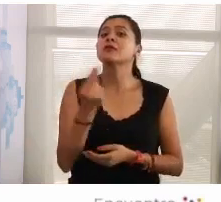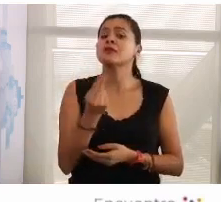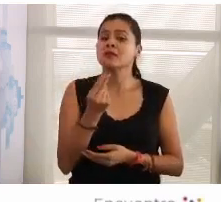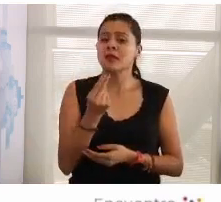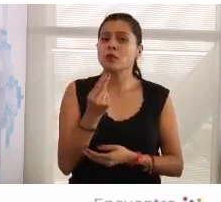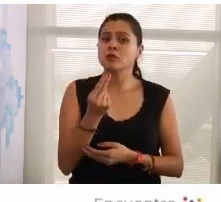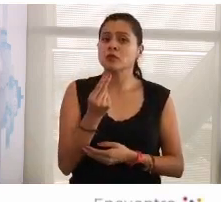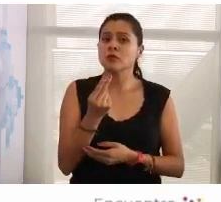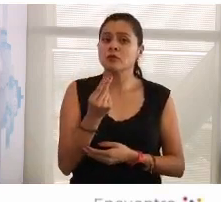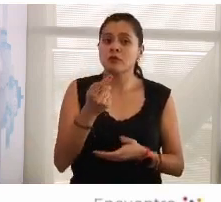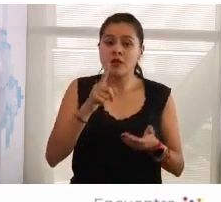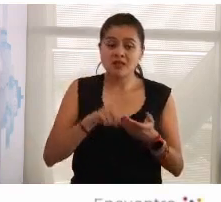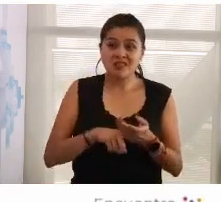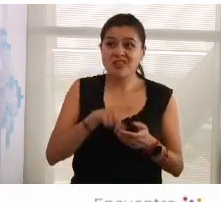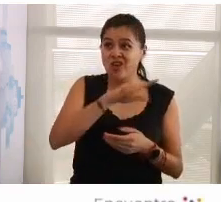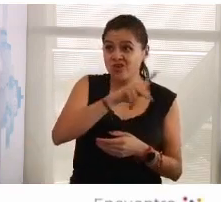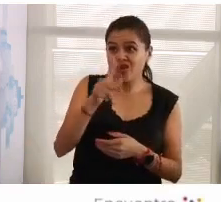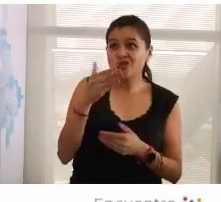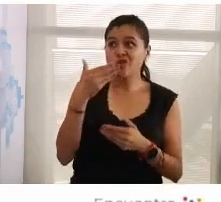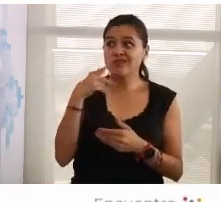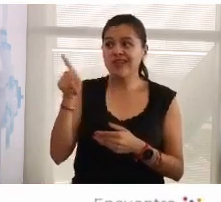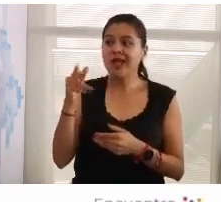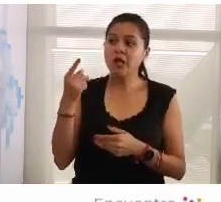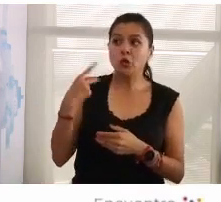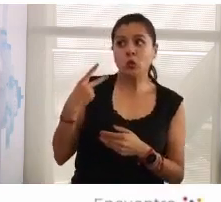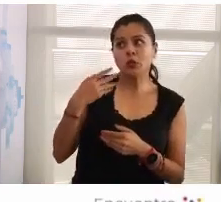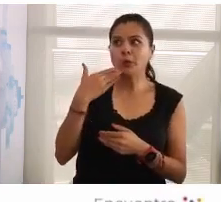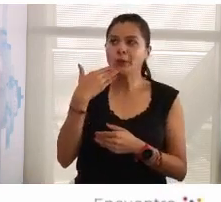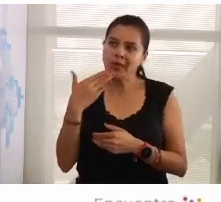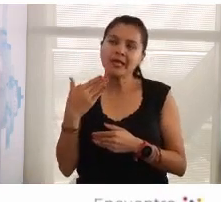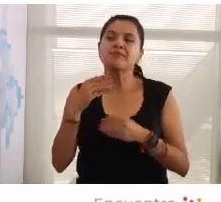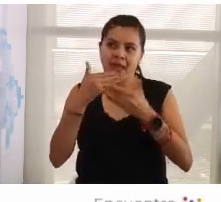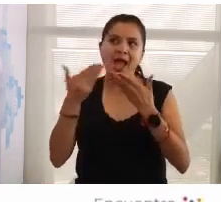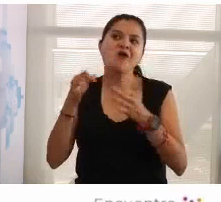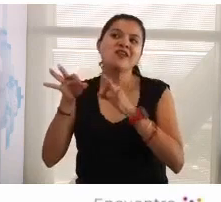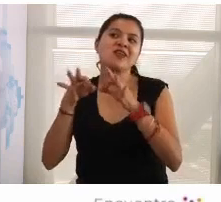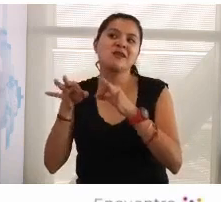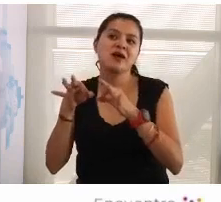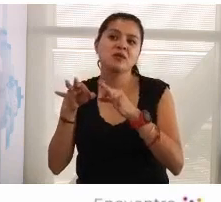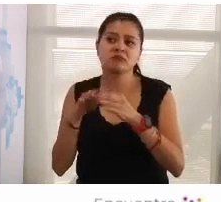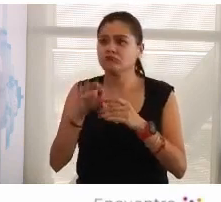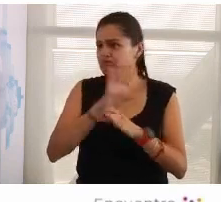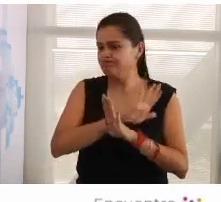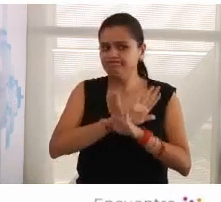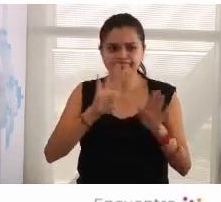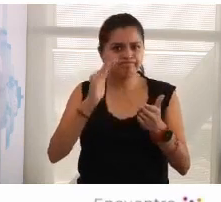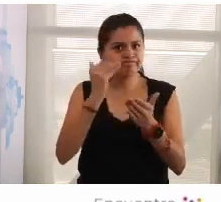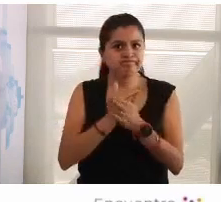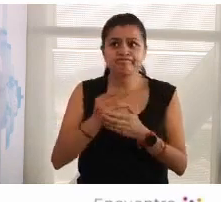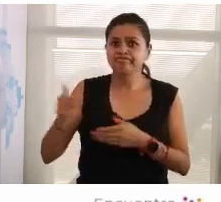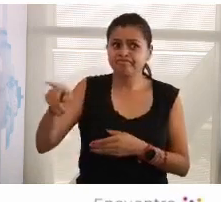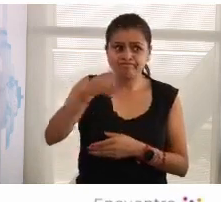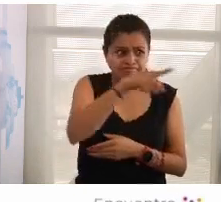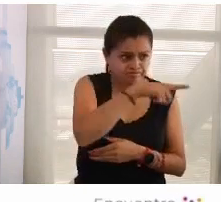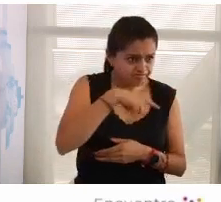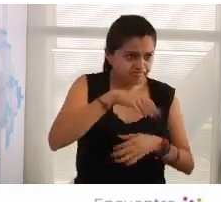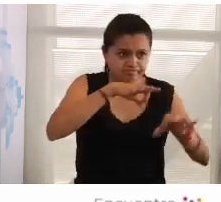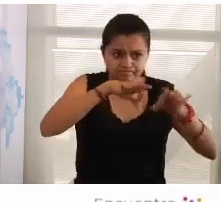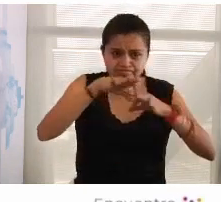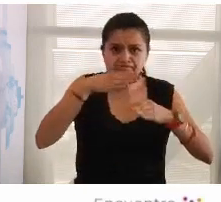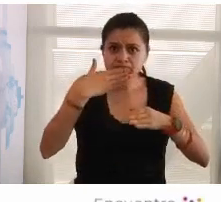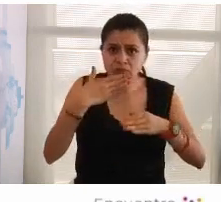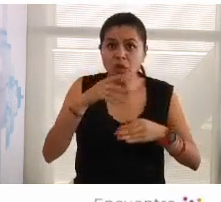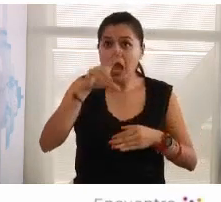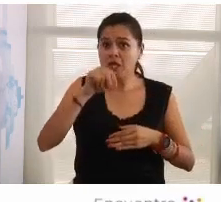no nos tenemos que caer bien para trabajar en conjunto nosotros estamos trabajando por el bien y es una decisión aquí nadie nos